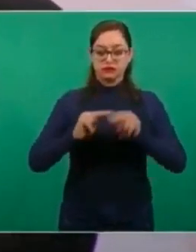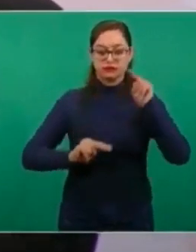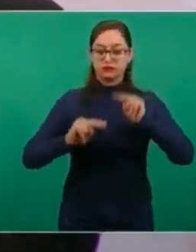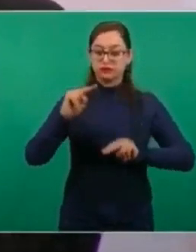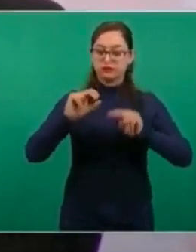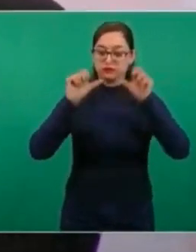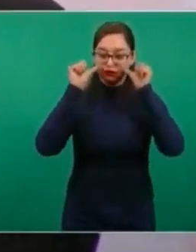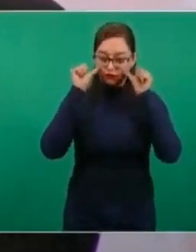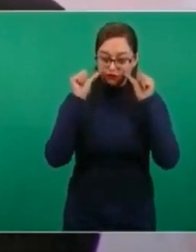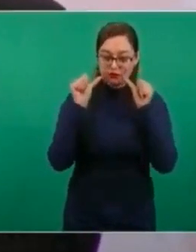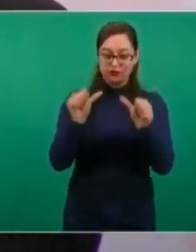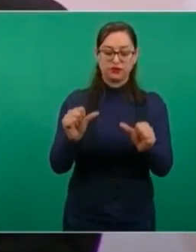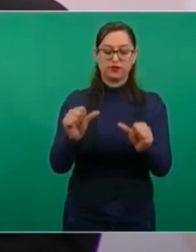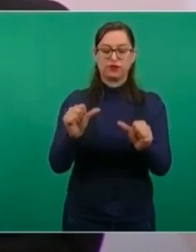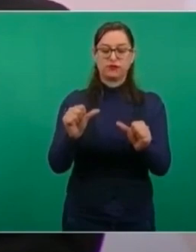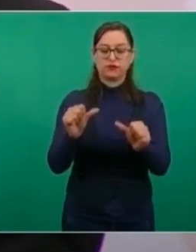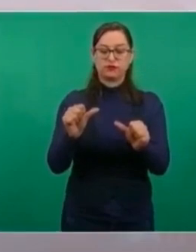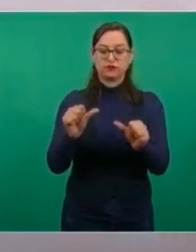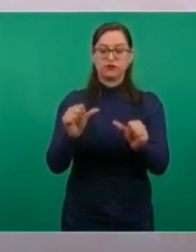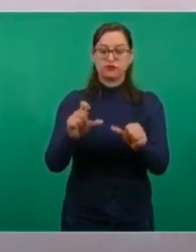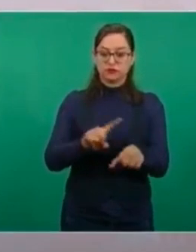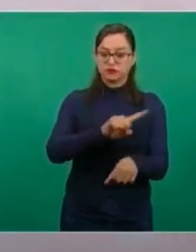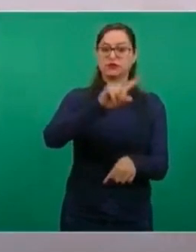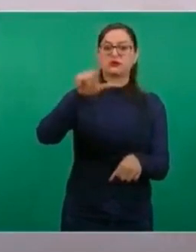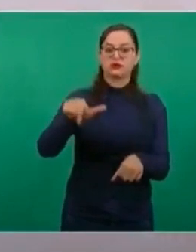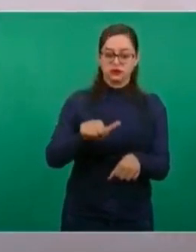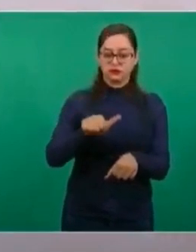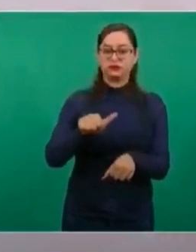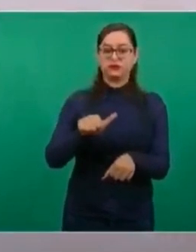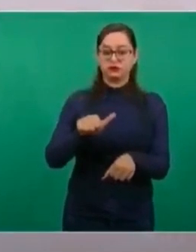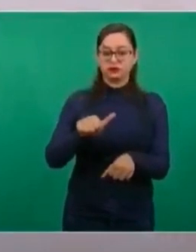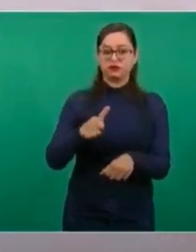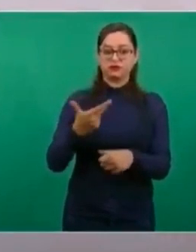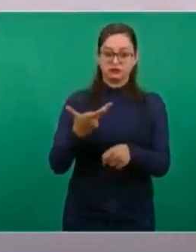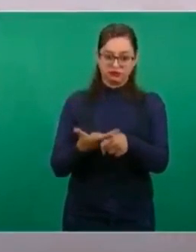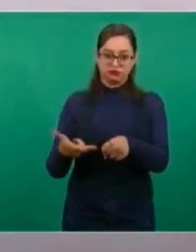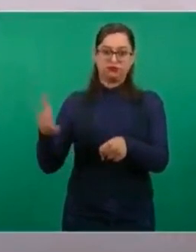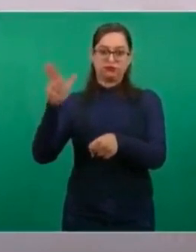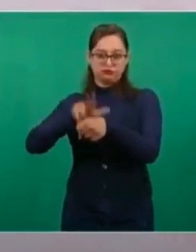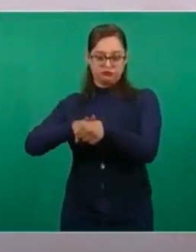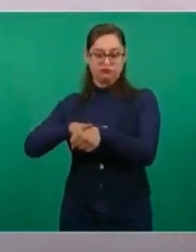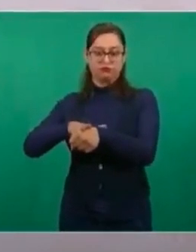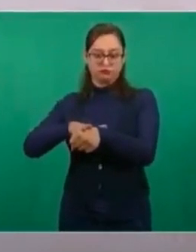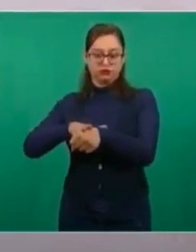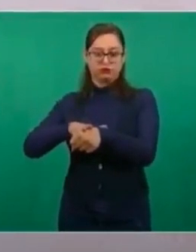y luego están los hospitales.